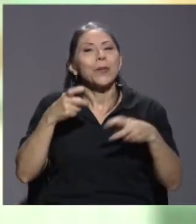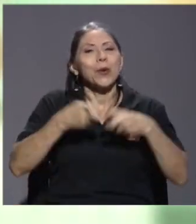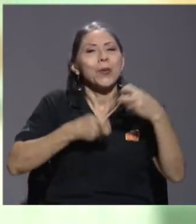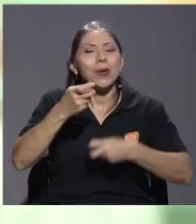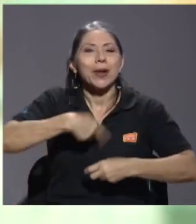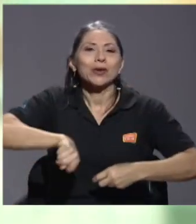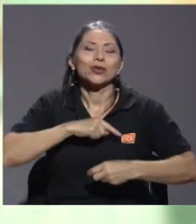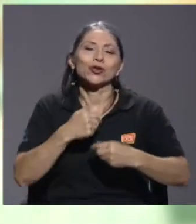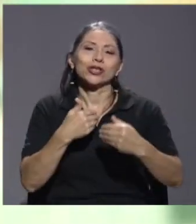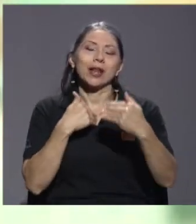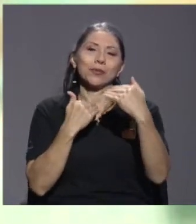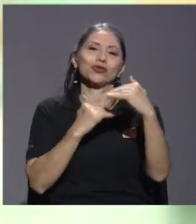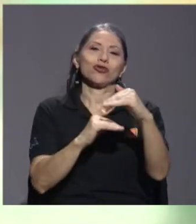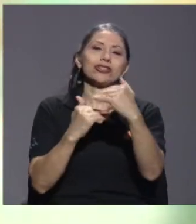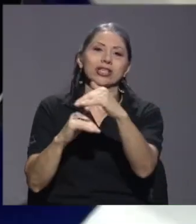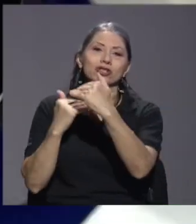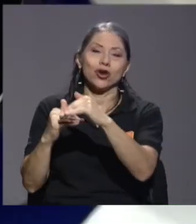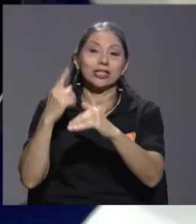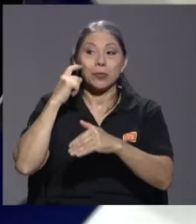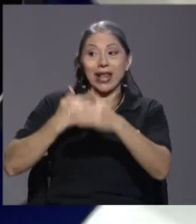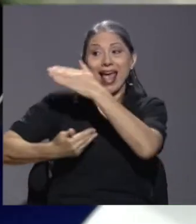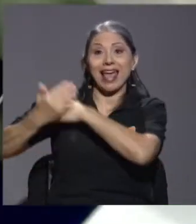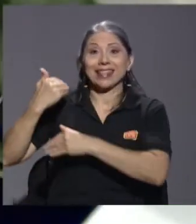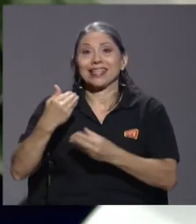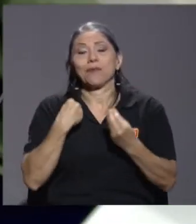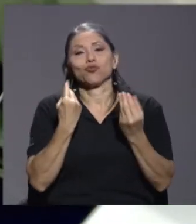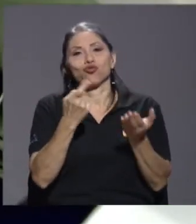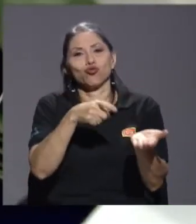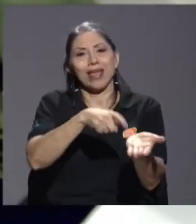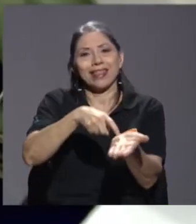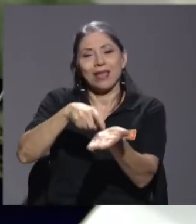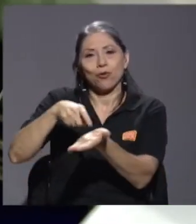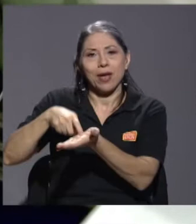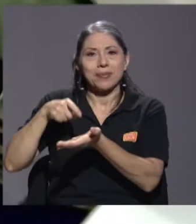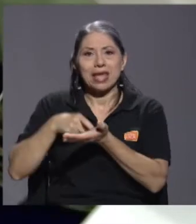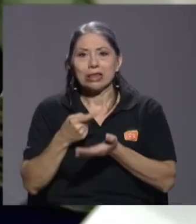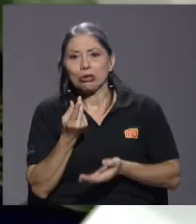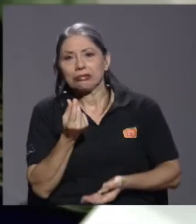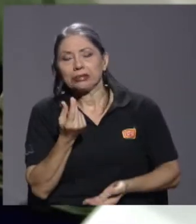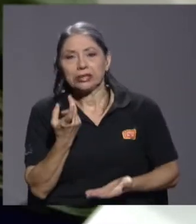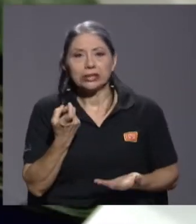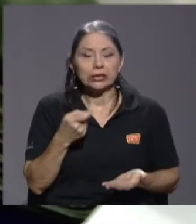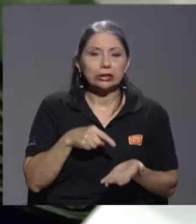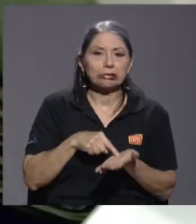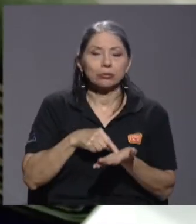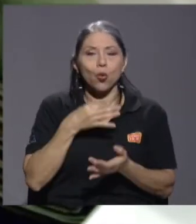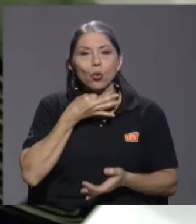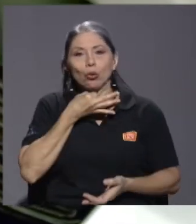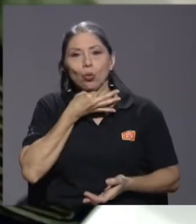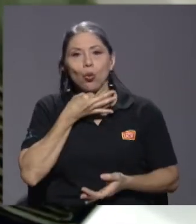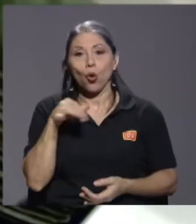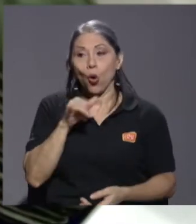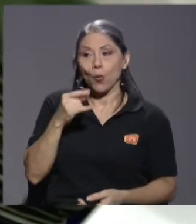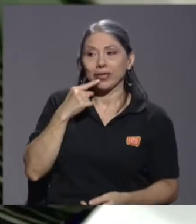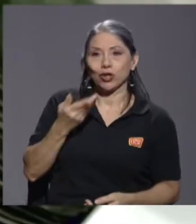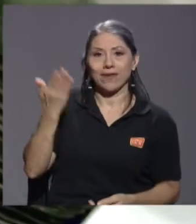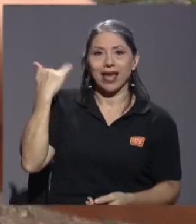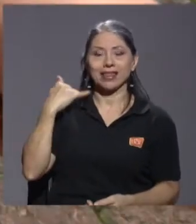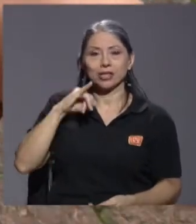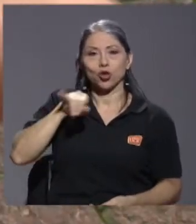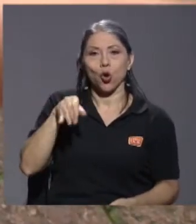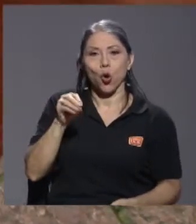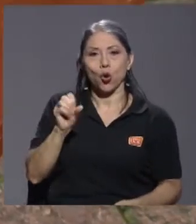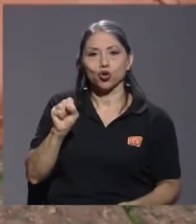el nivel de endeudamiento que teníamos previamente, como estaba mencionando Don Jose, ¿verdad? Entonces, lo ideal sería tratar de